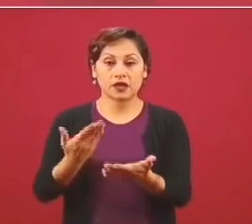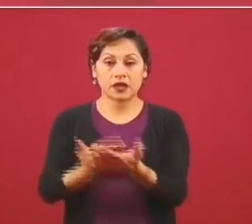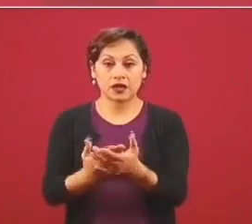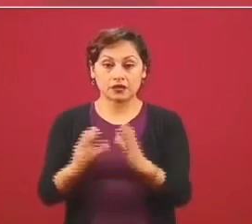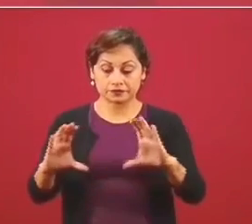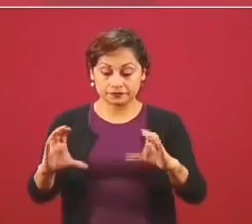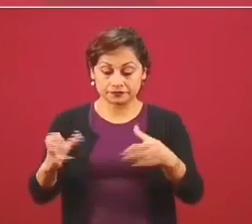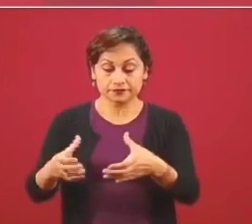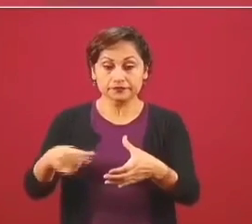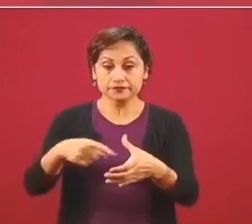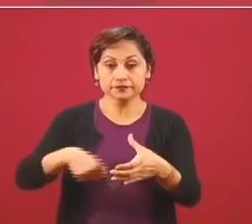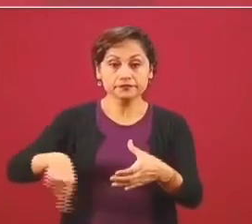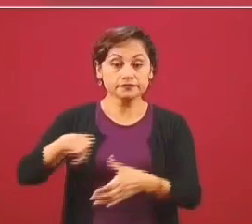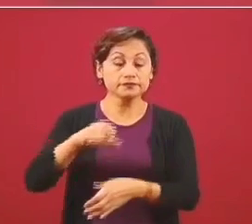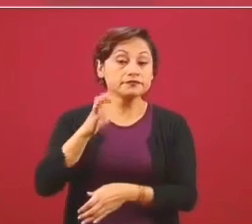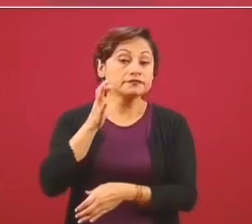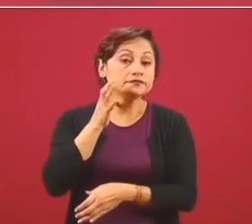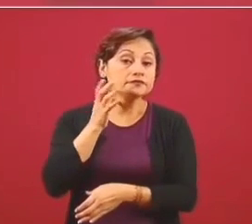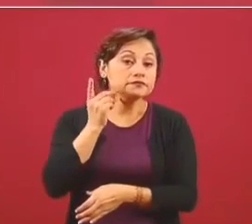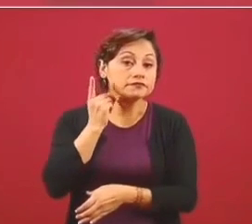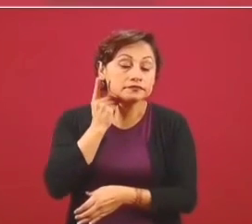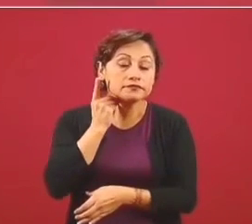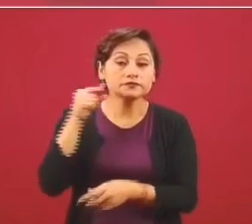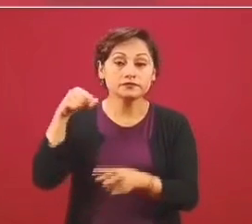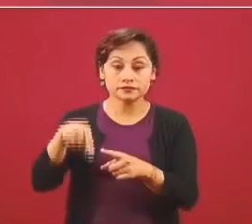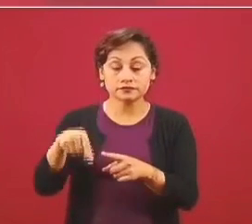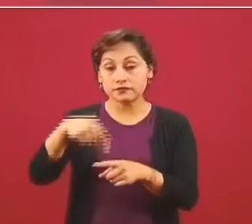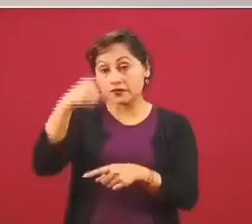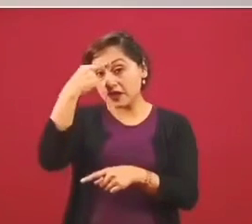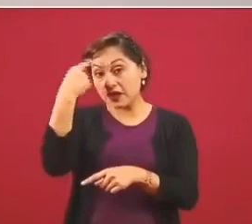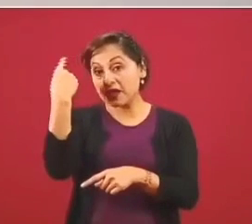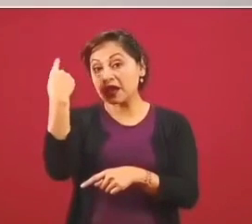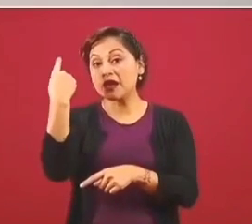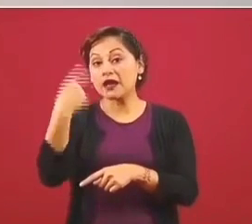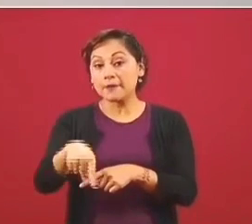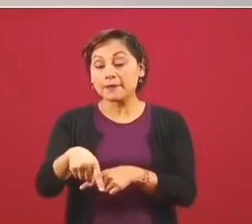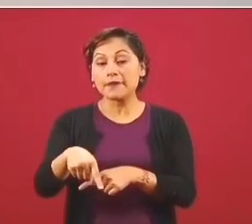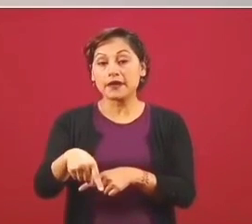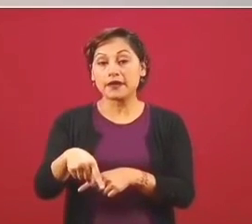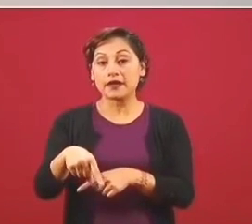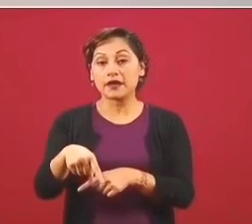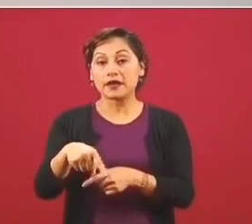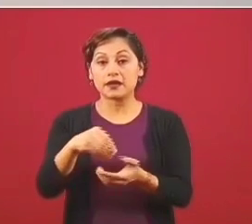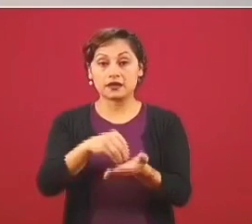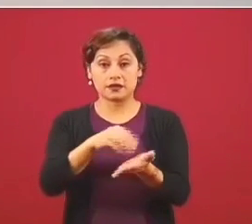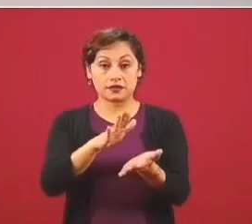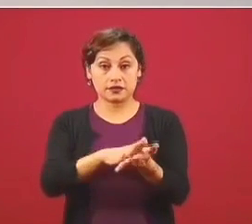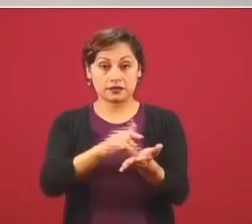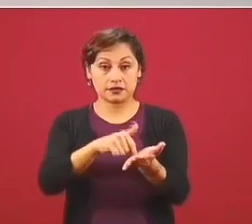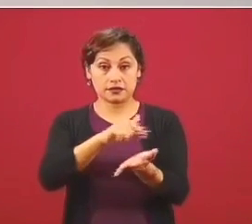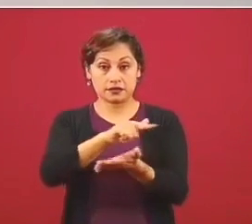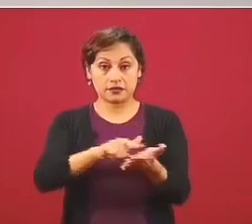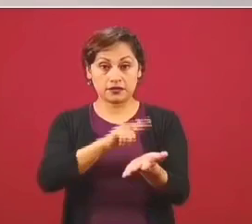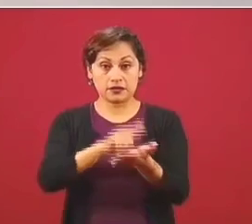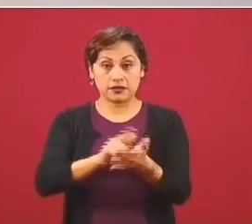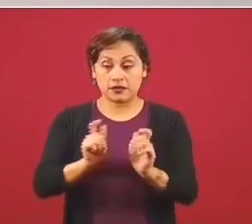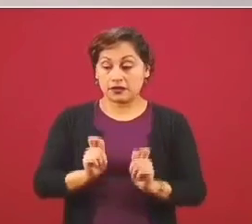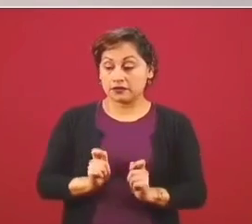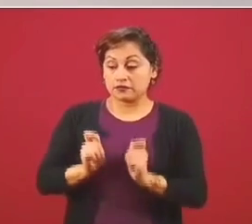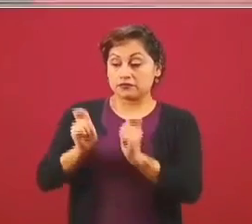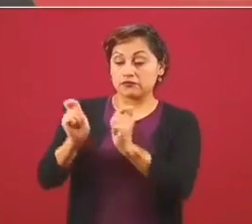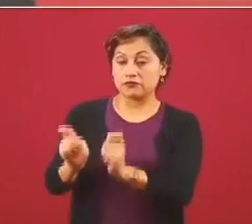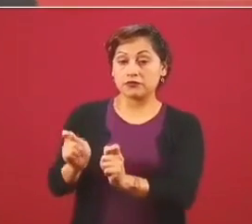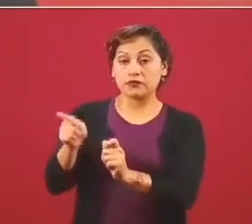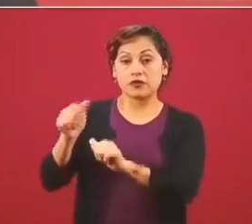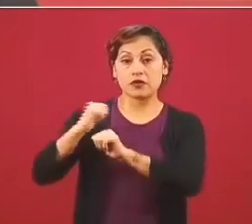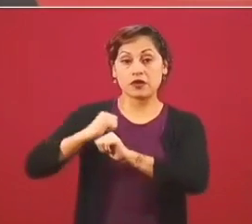para darle a la secretaría de Marina la responsabilidad sobre el